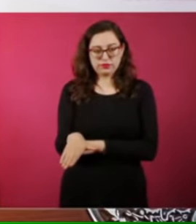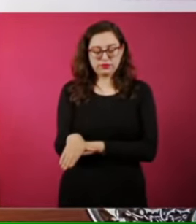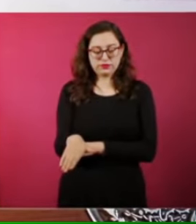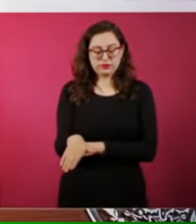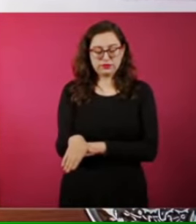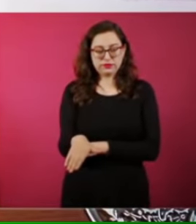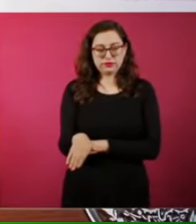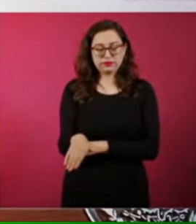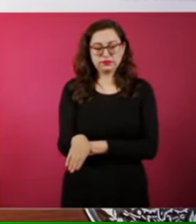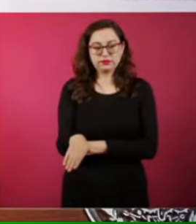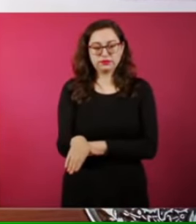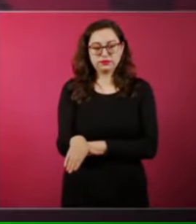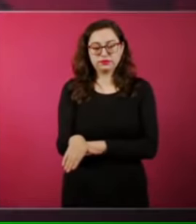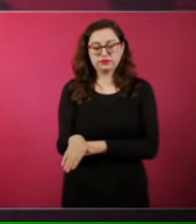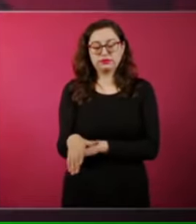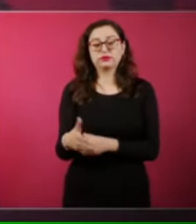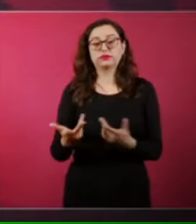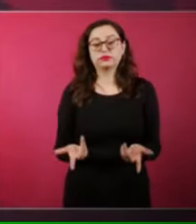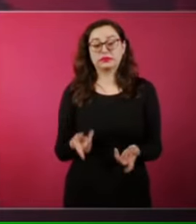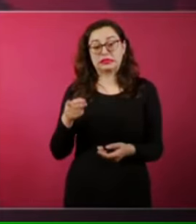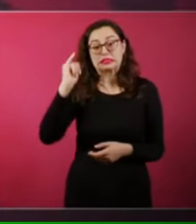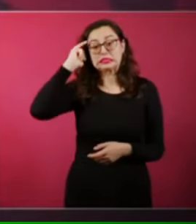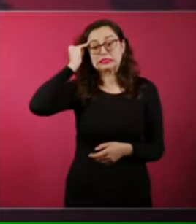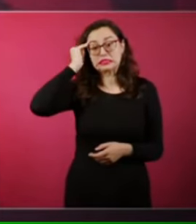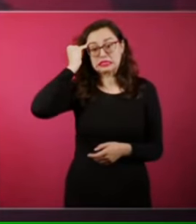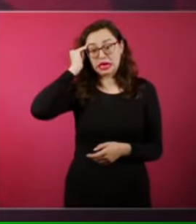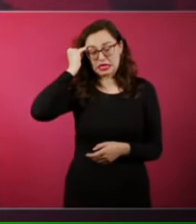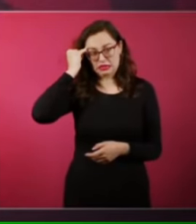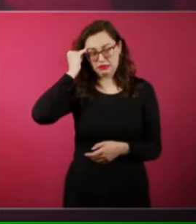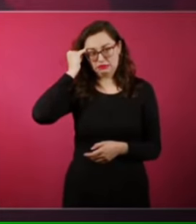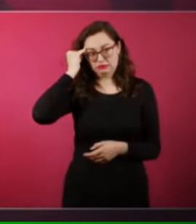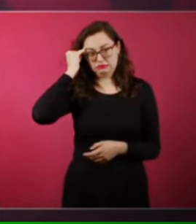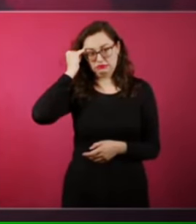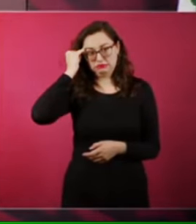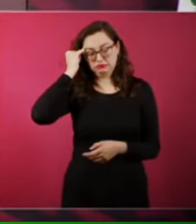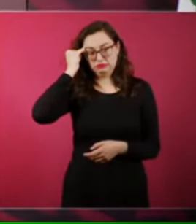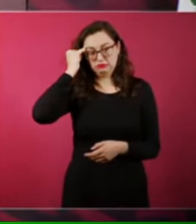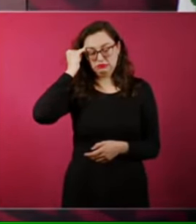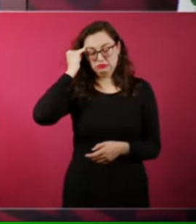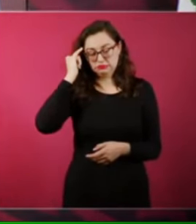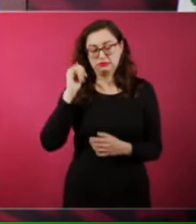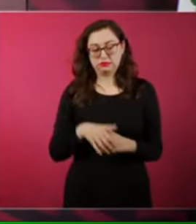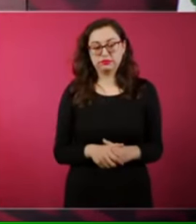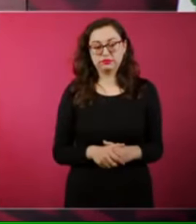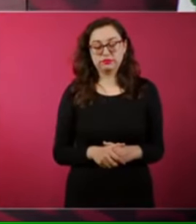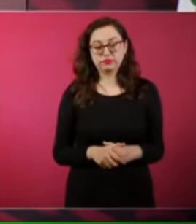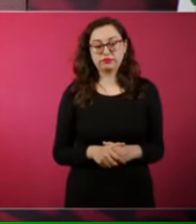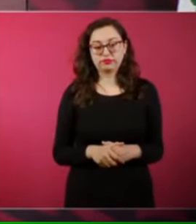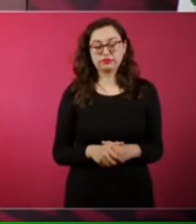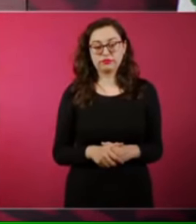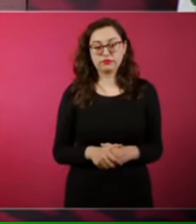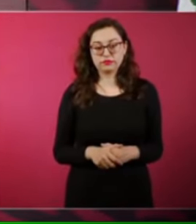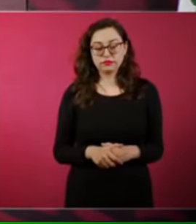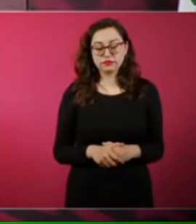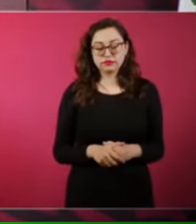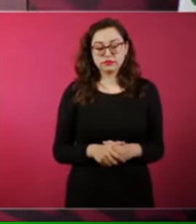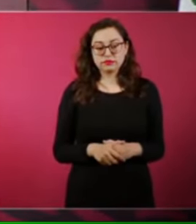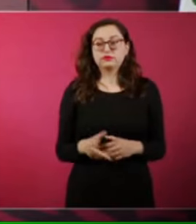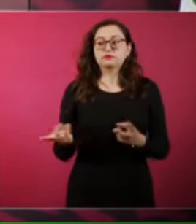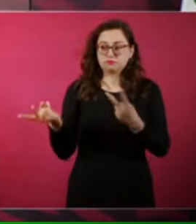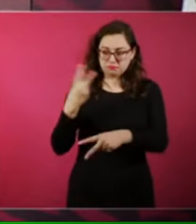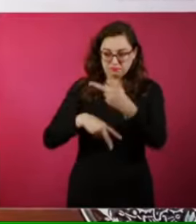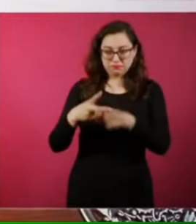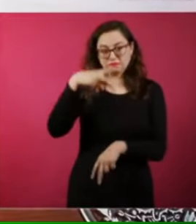único presidente colombiano indígena que luchó en